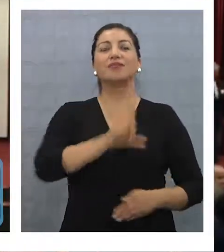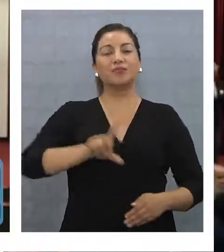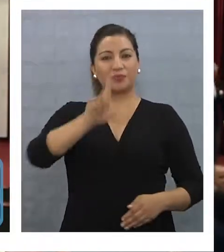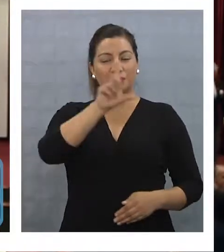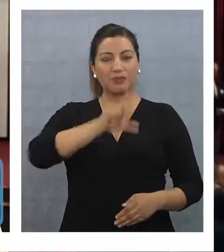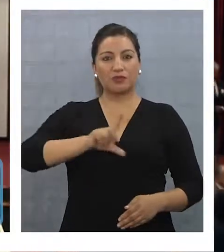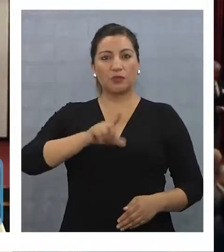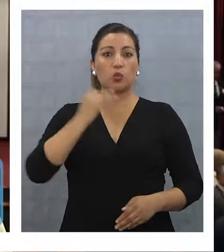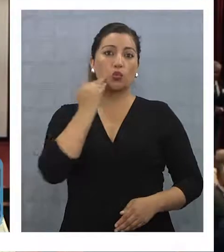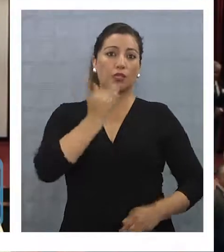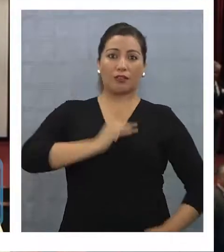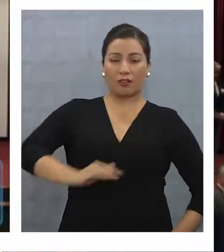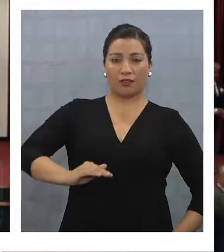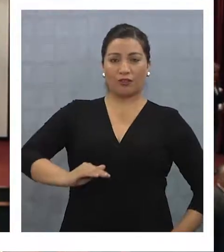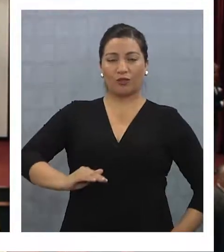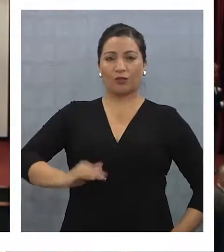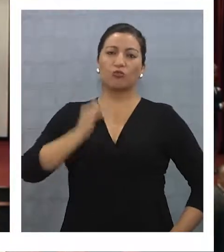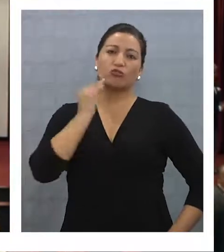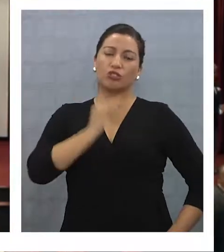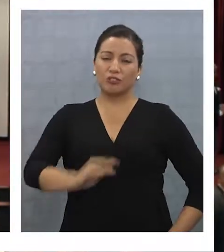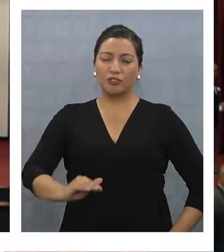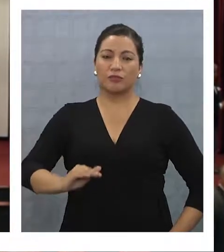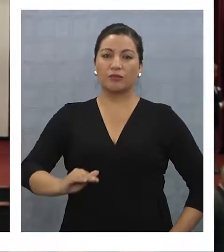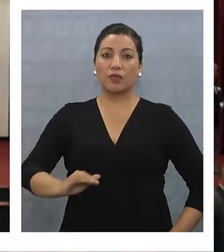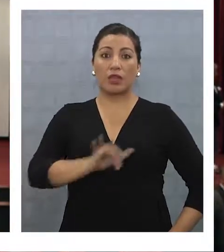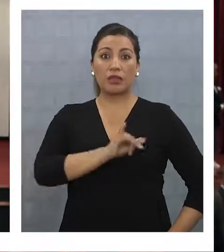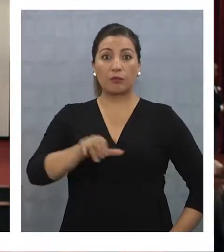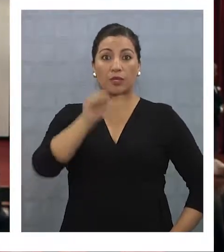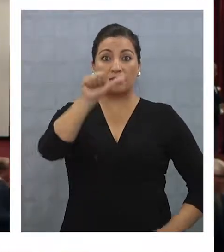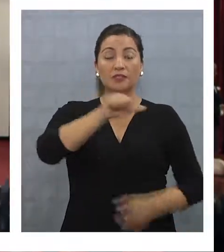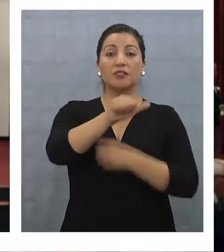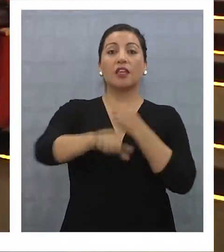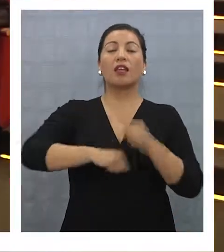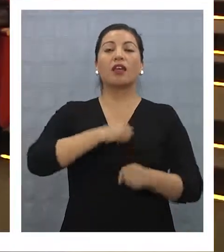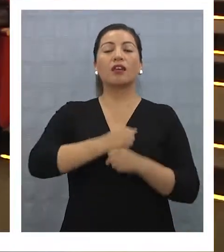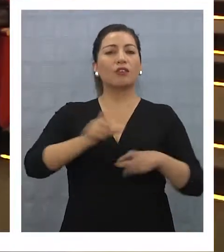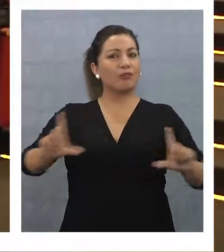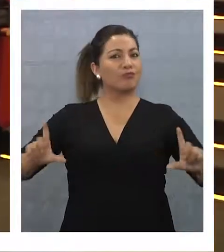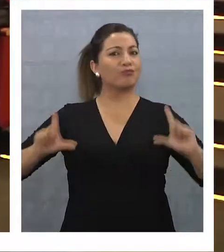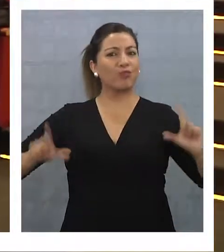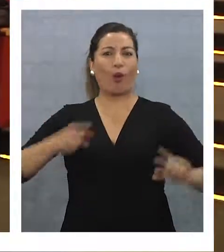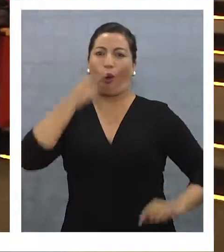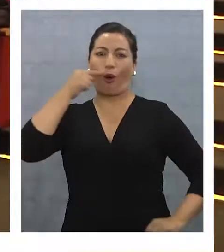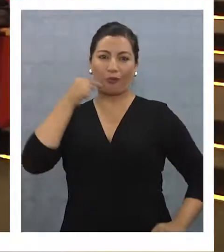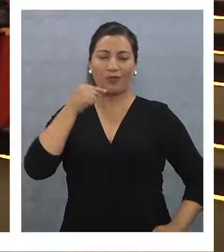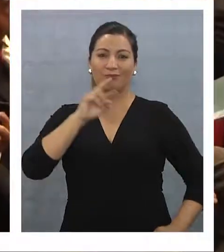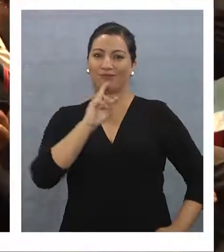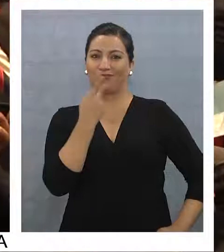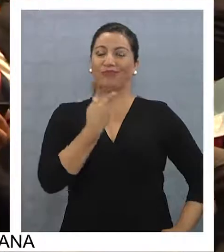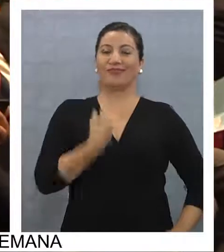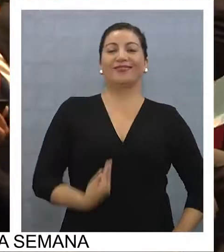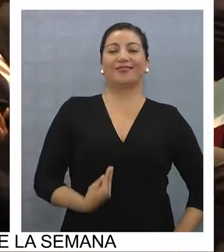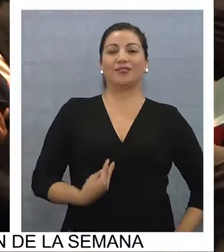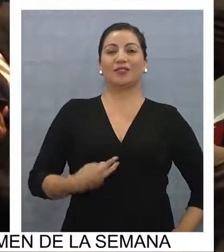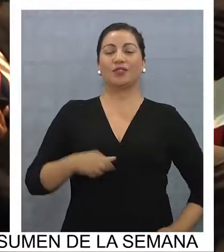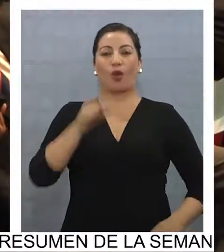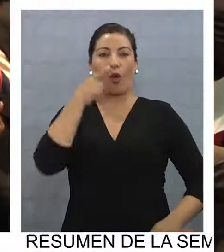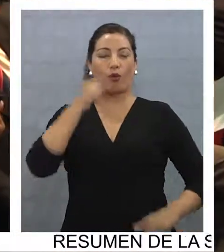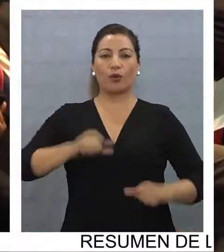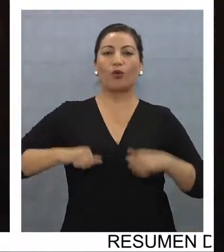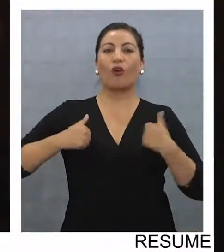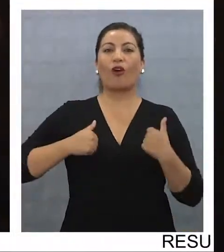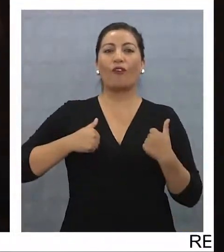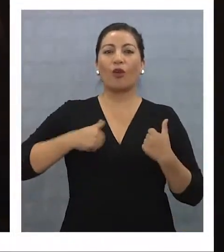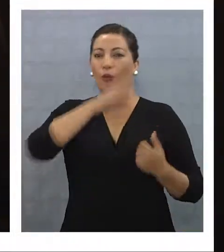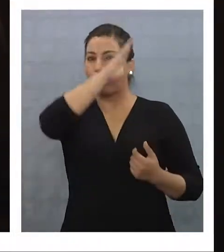un niño, como un infante, pasar los seis años y regresar como un hombre, un hombre joven, lleno de